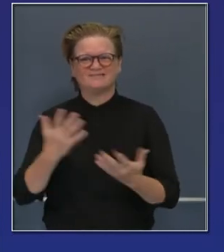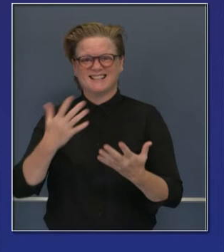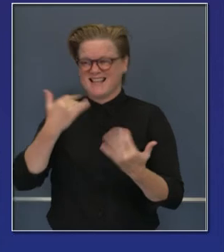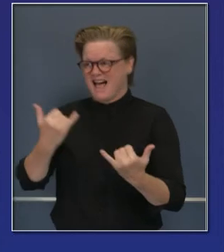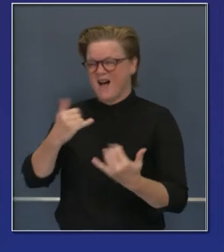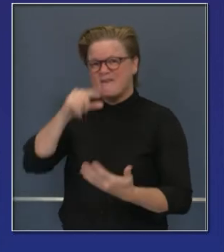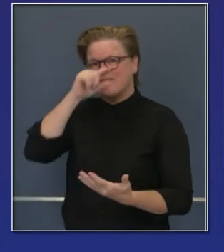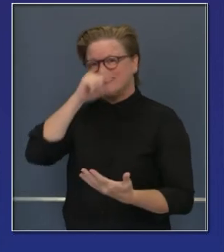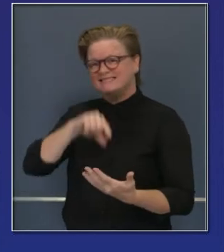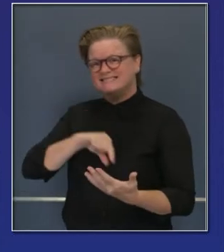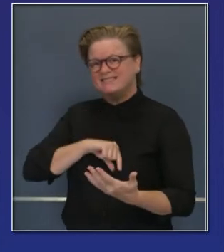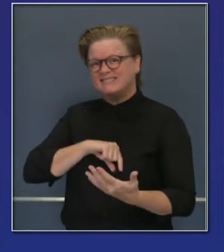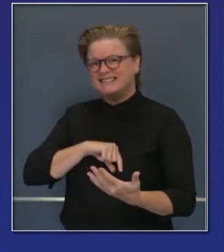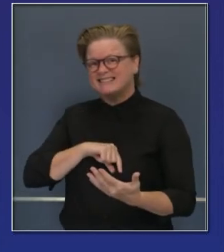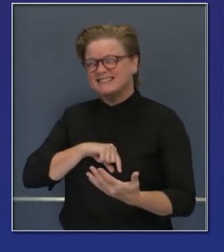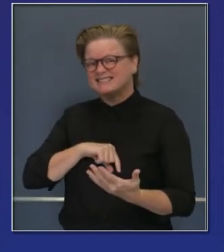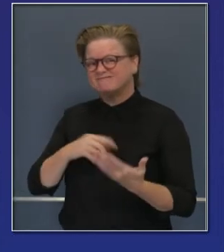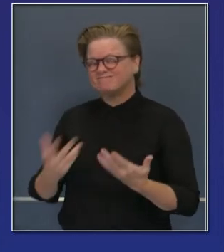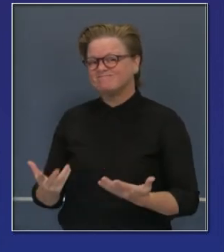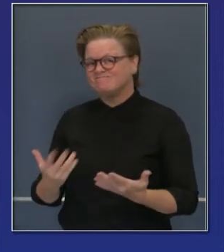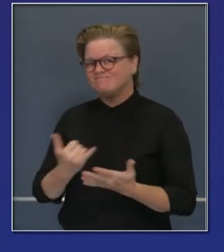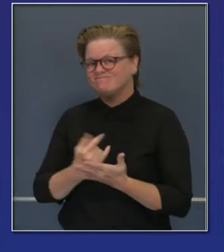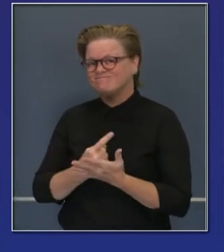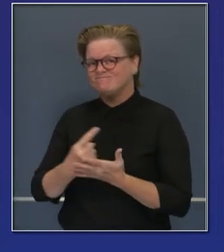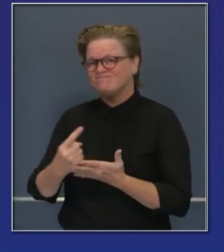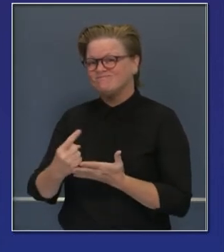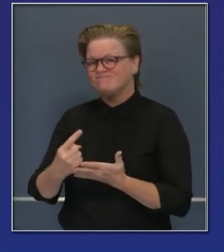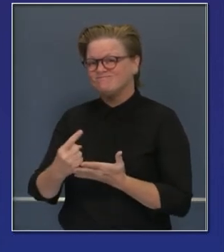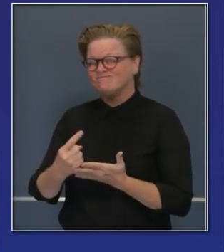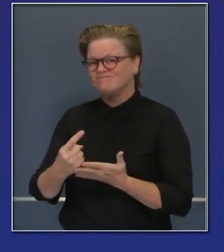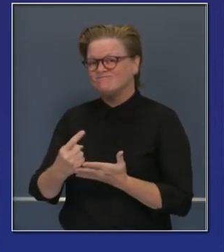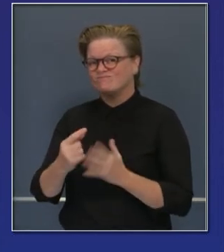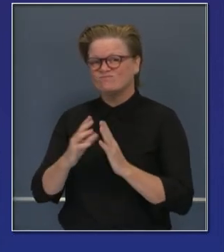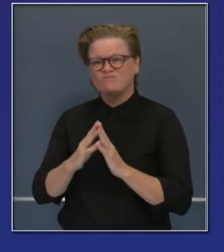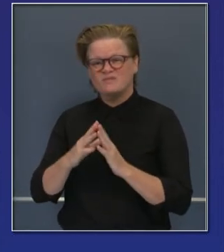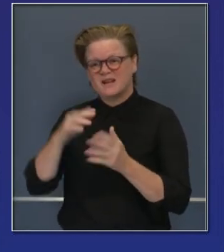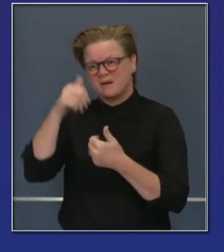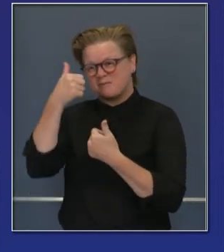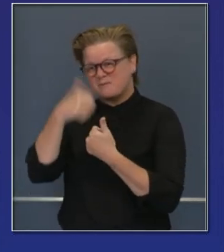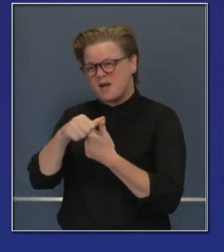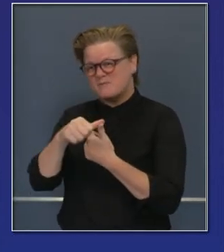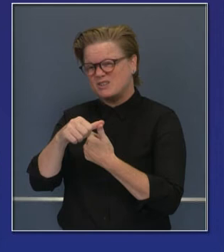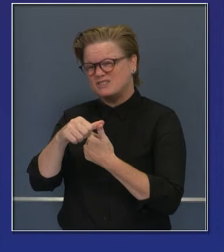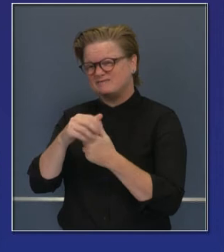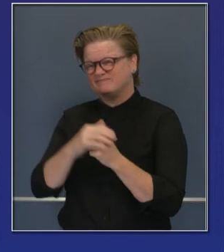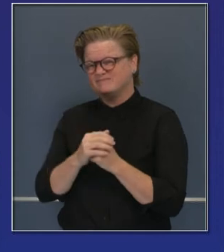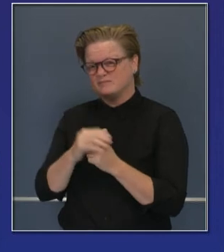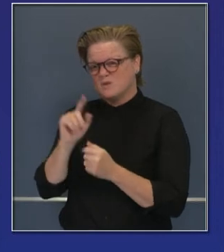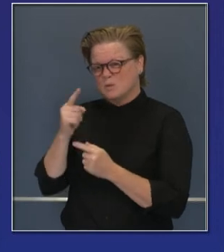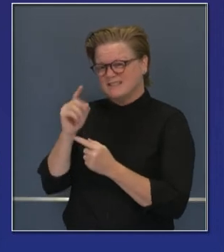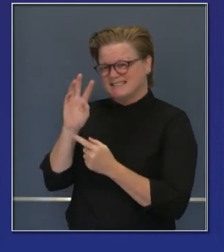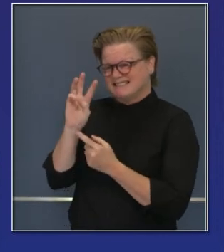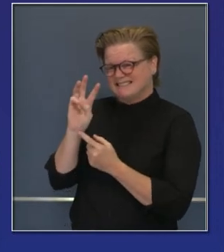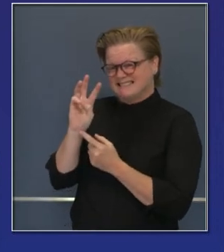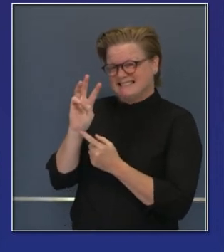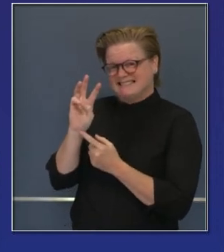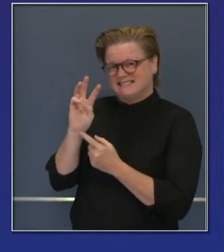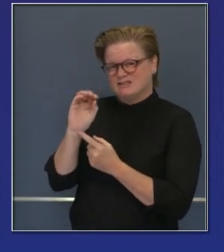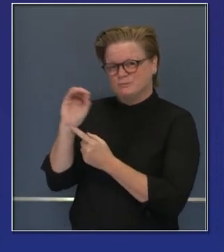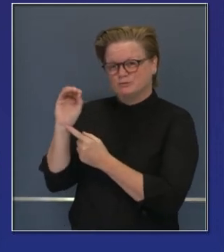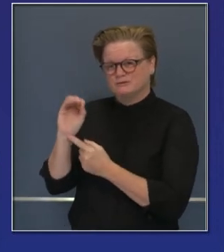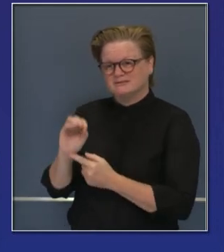reiterar estos factores importantes. El gobernador mencionó que 60% de todos